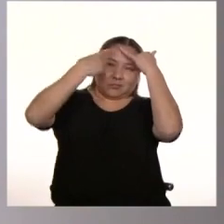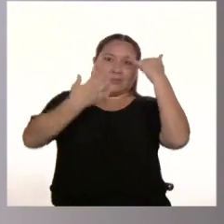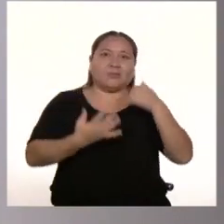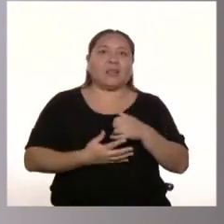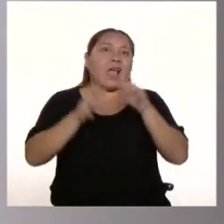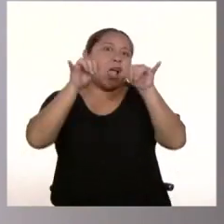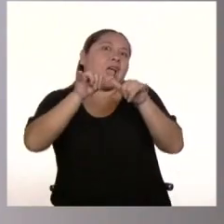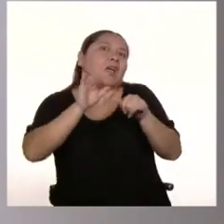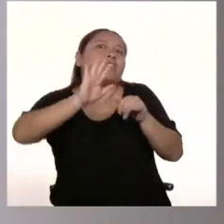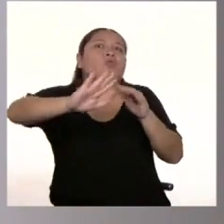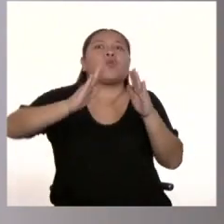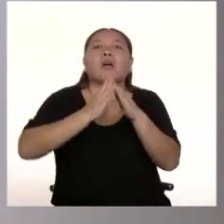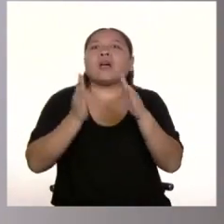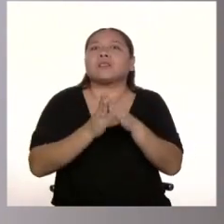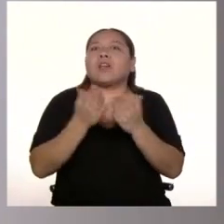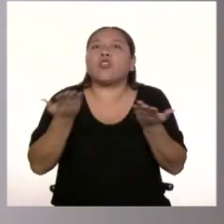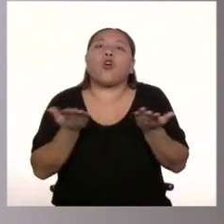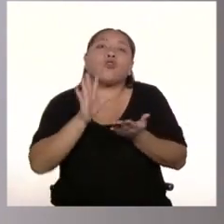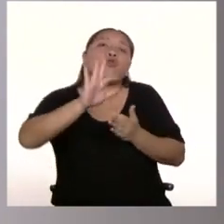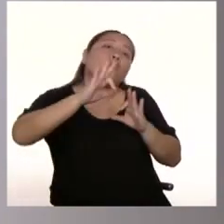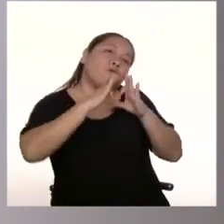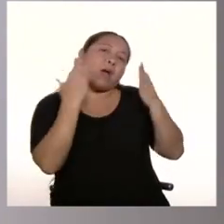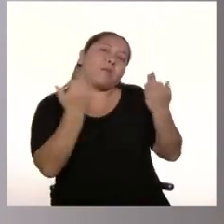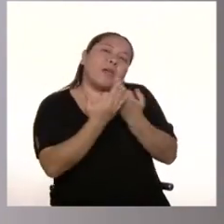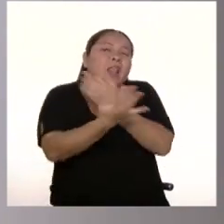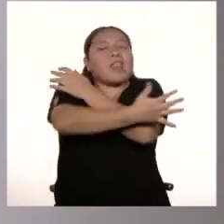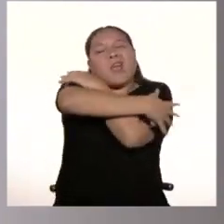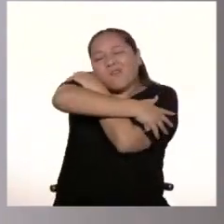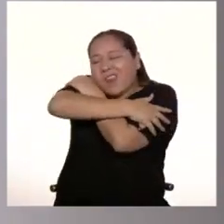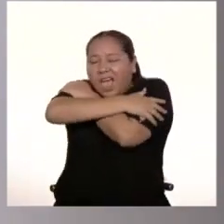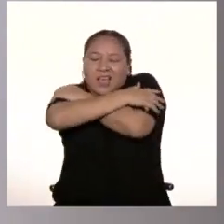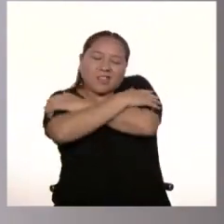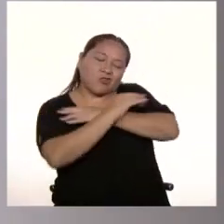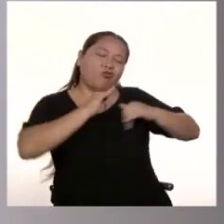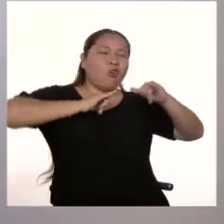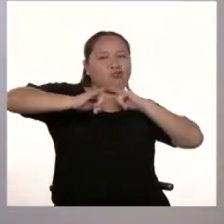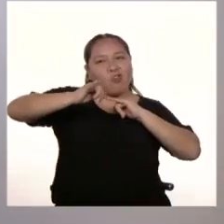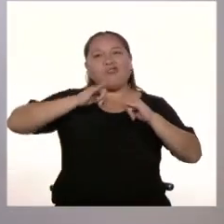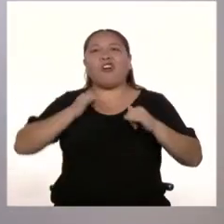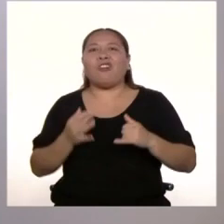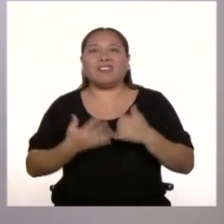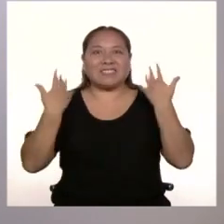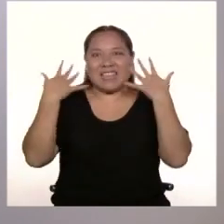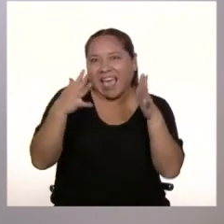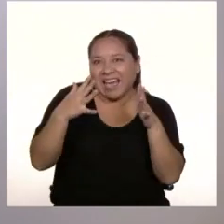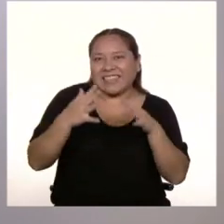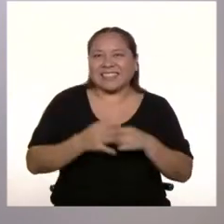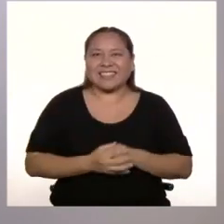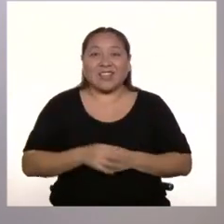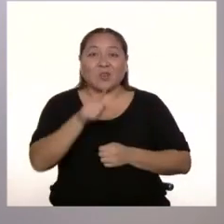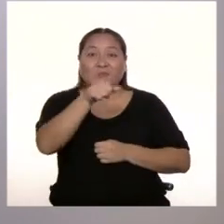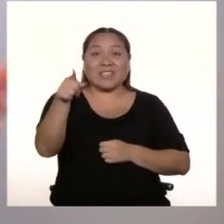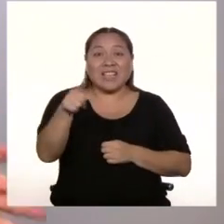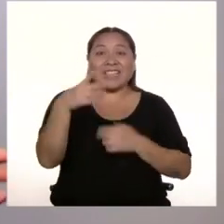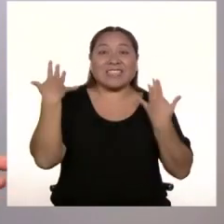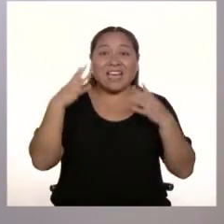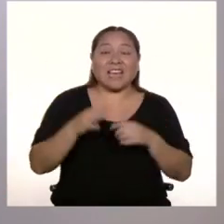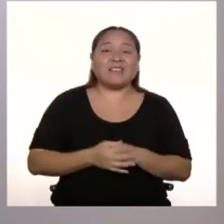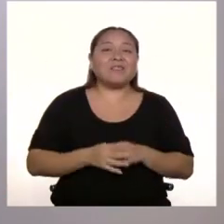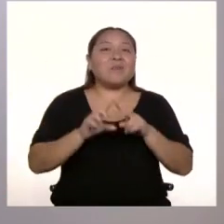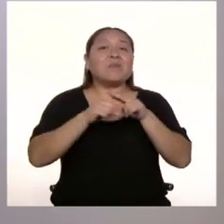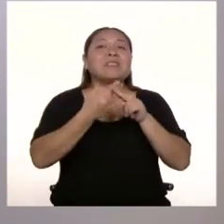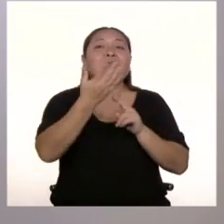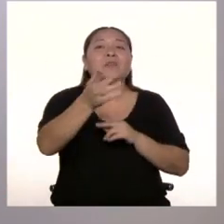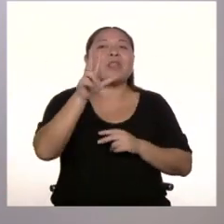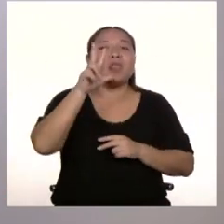Quédate en tu casa, donde tu familia te abraza. ¡Yo, yo, yo! ¡Ajá! Ahora les toca a ustedes. Empecemos.